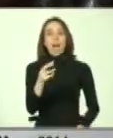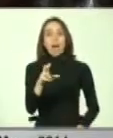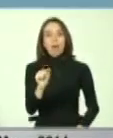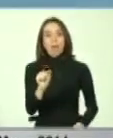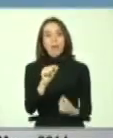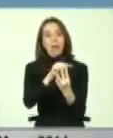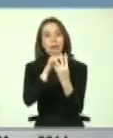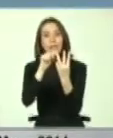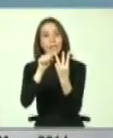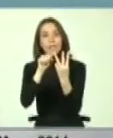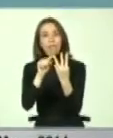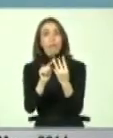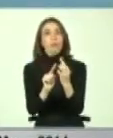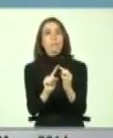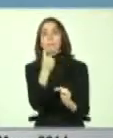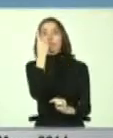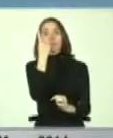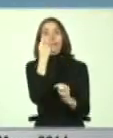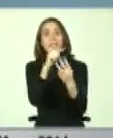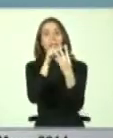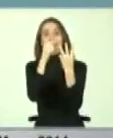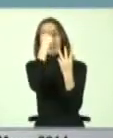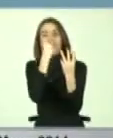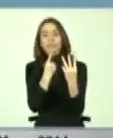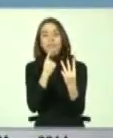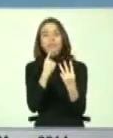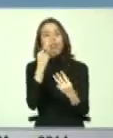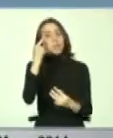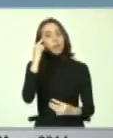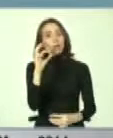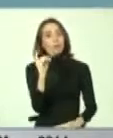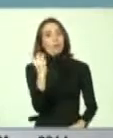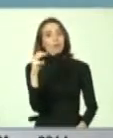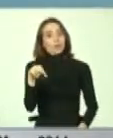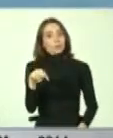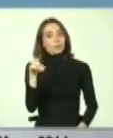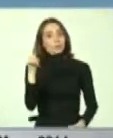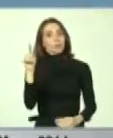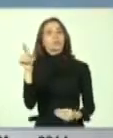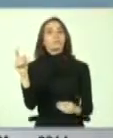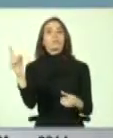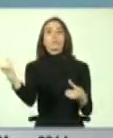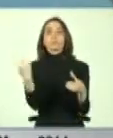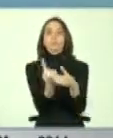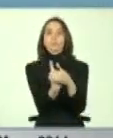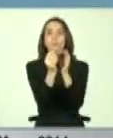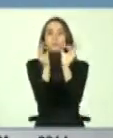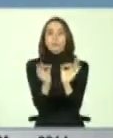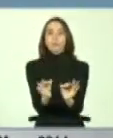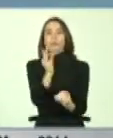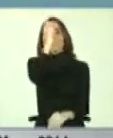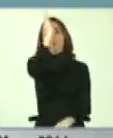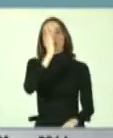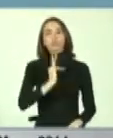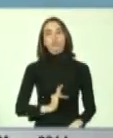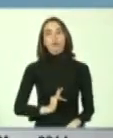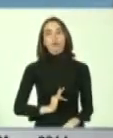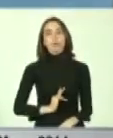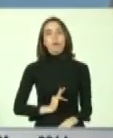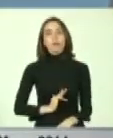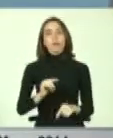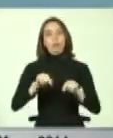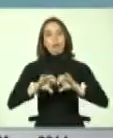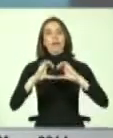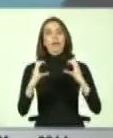se transformaron en las primeras tres personas con síndrome Down incorporadas en calidad de funcionarios a nuestra corporación.